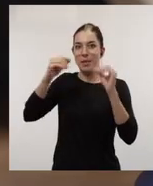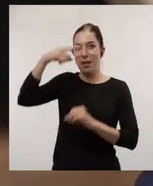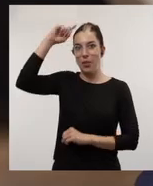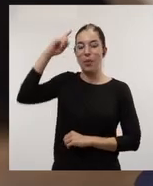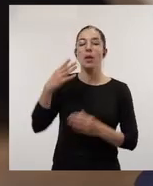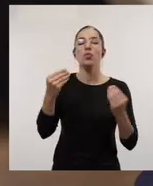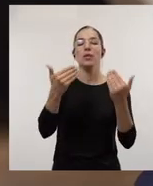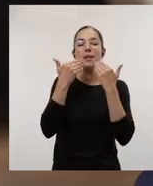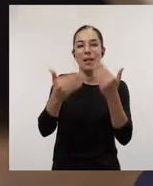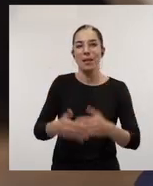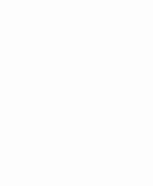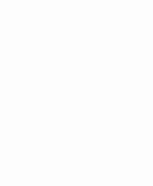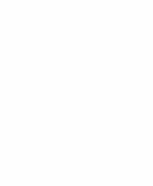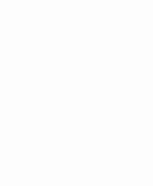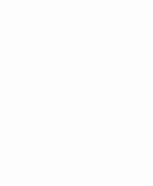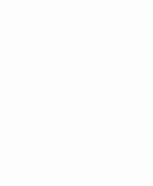muchísimas gracias